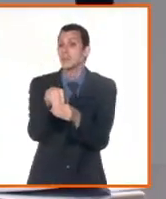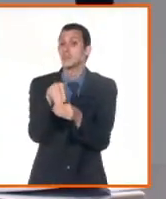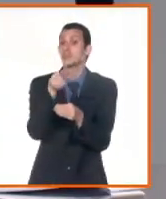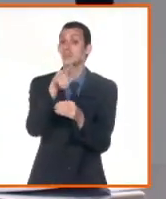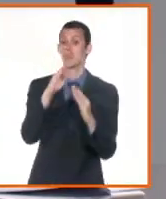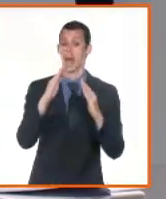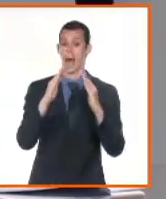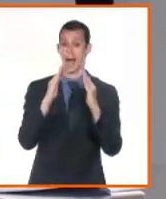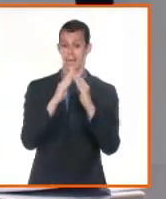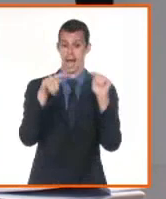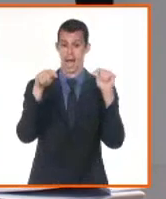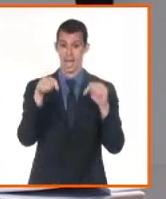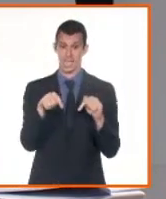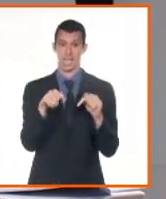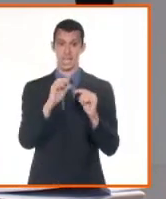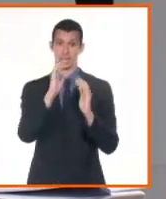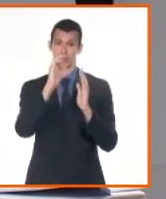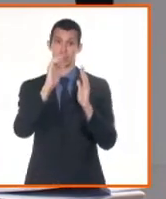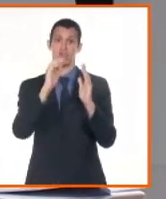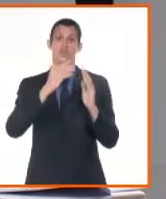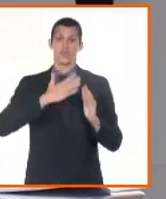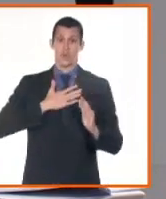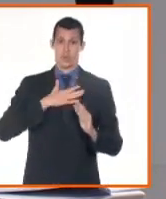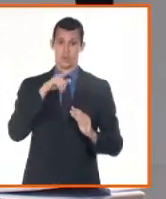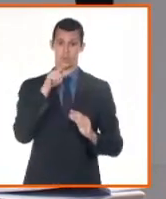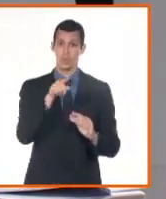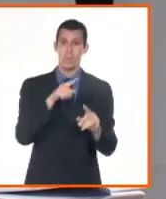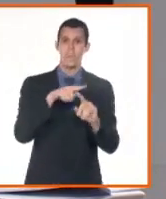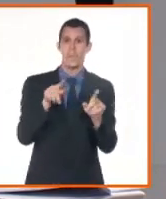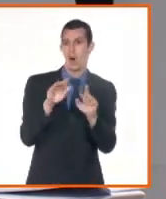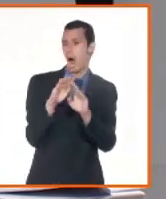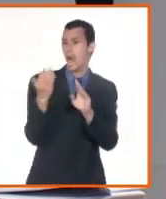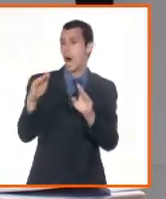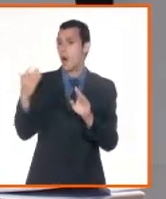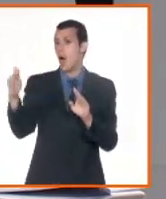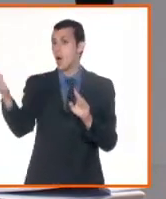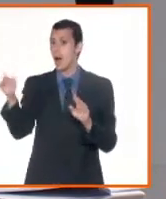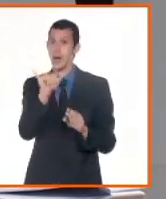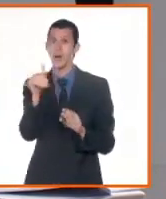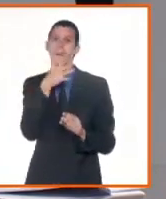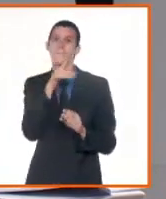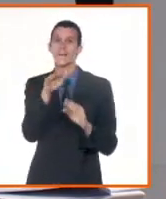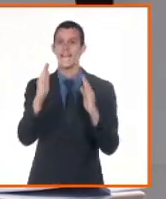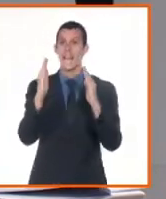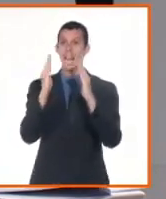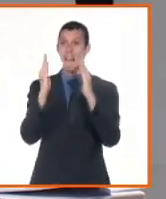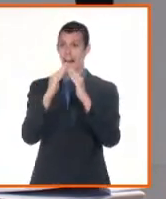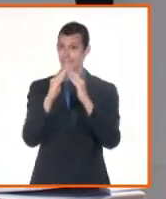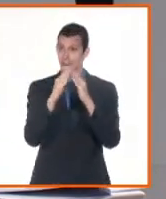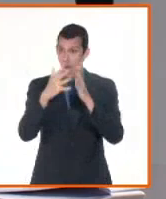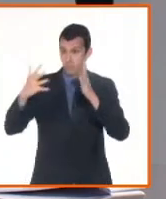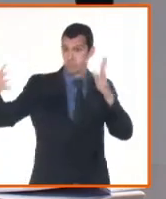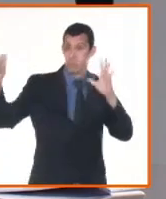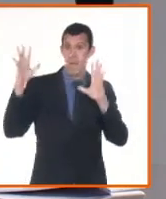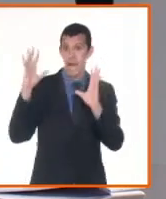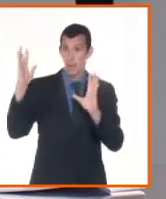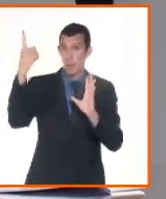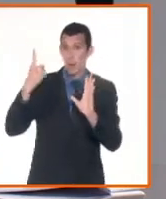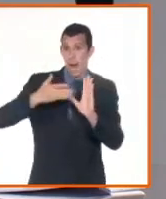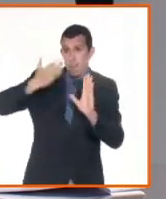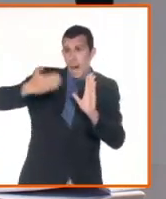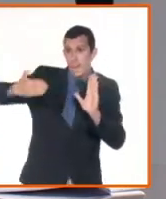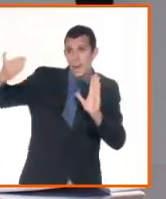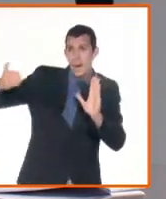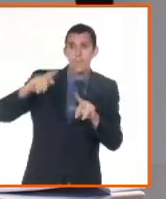el propio efecto legitimador del registro en cuanto a la validez y exactitud